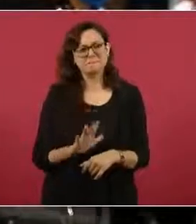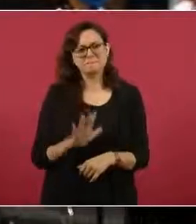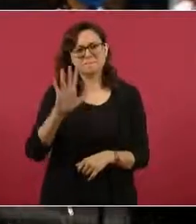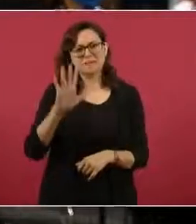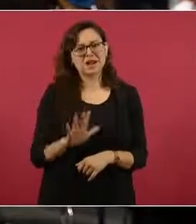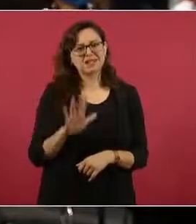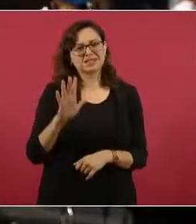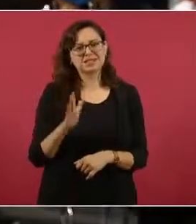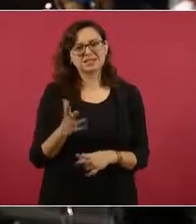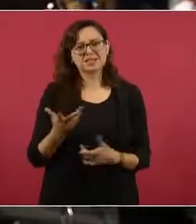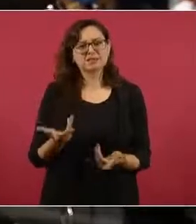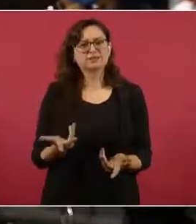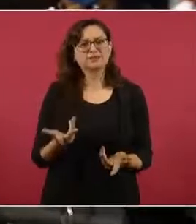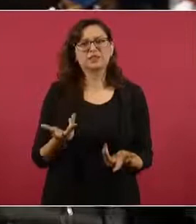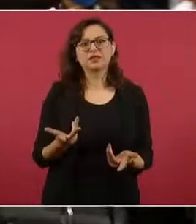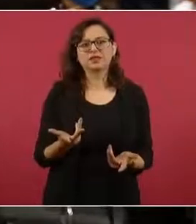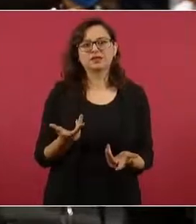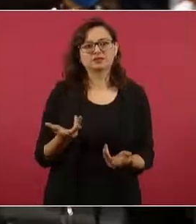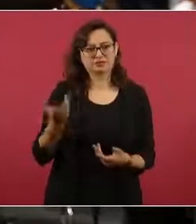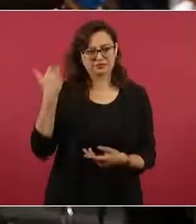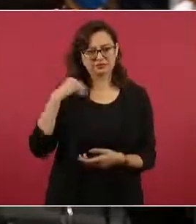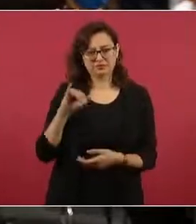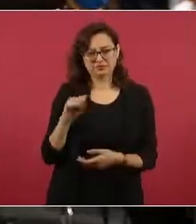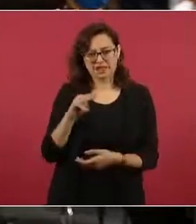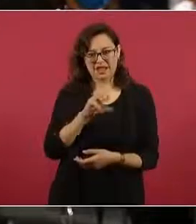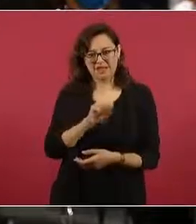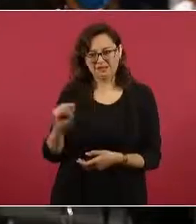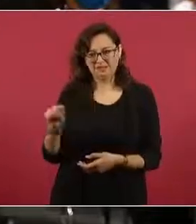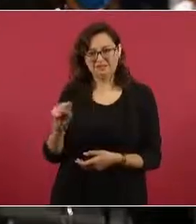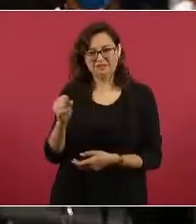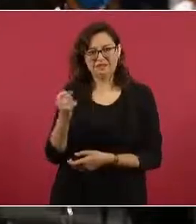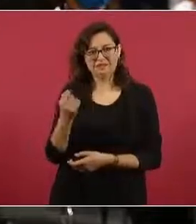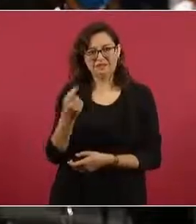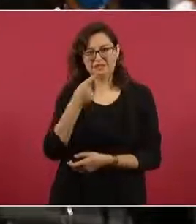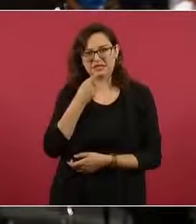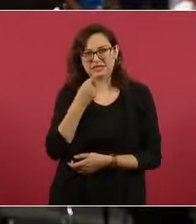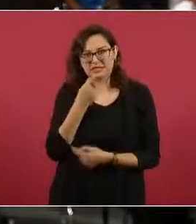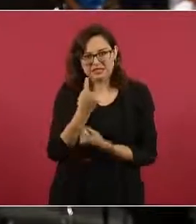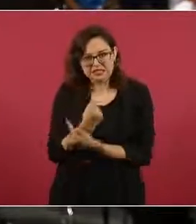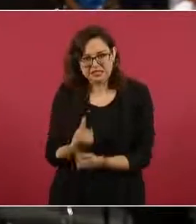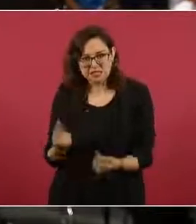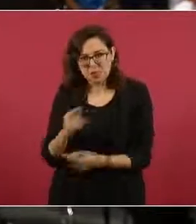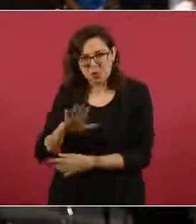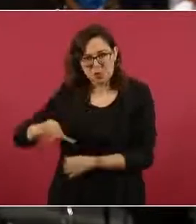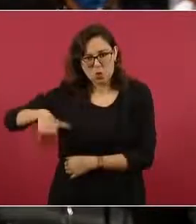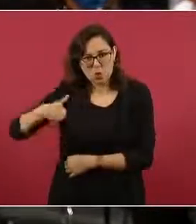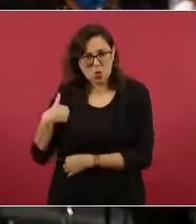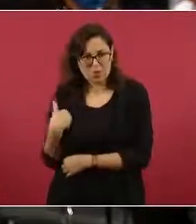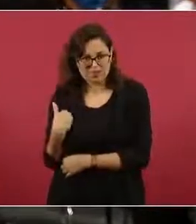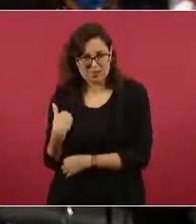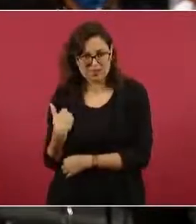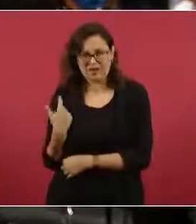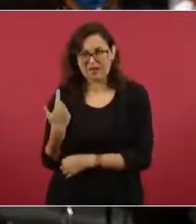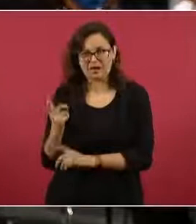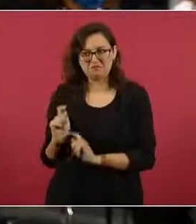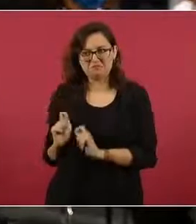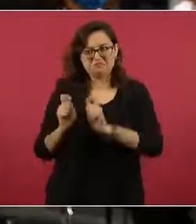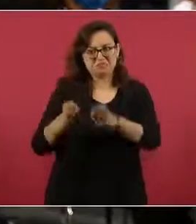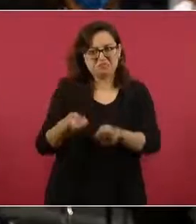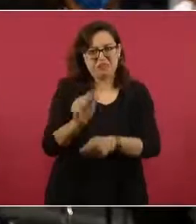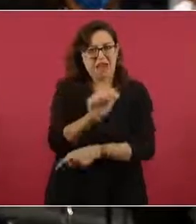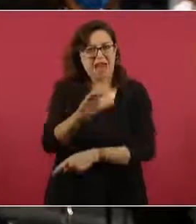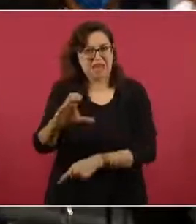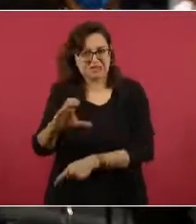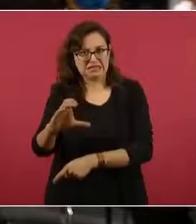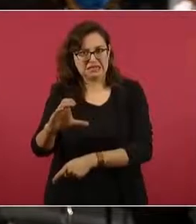como ocurría con las guarderías del Instituto Mexicano del Seguro Social. El gobierno, las autoridades, en este caso el DIF nacional, los